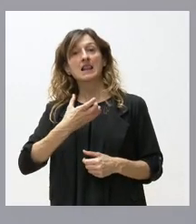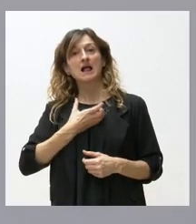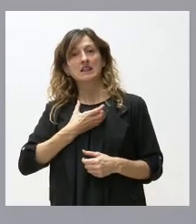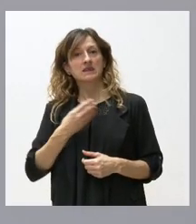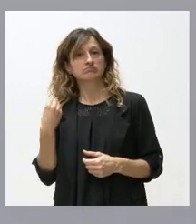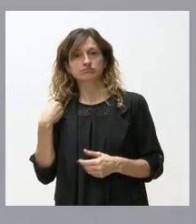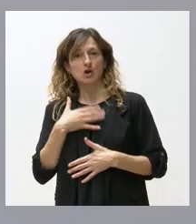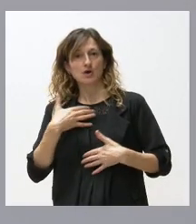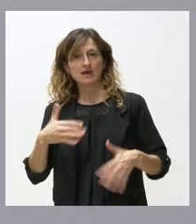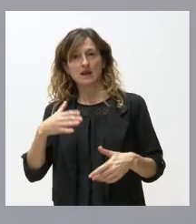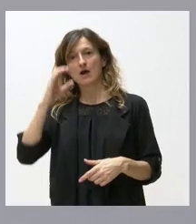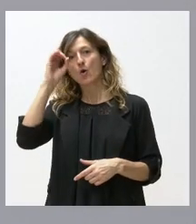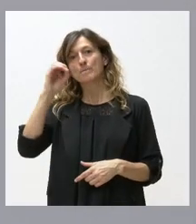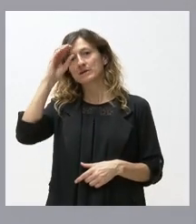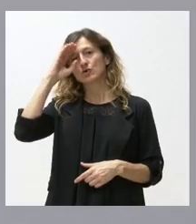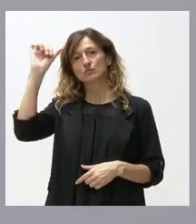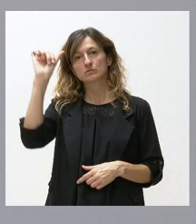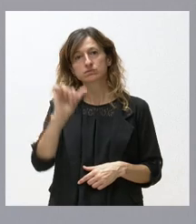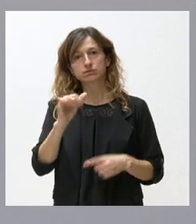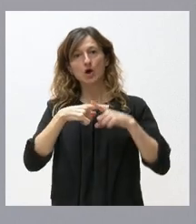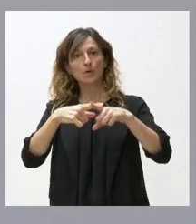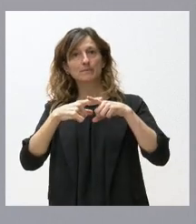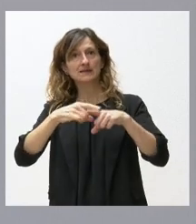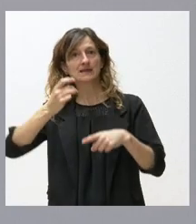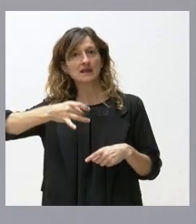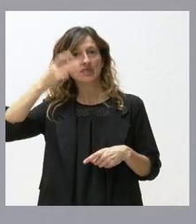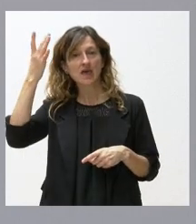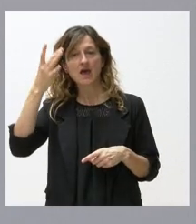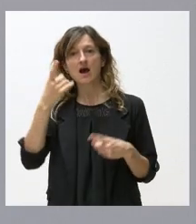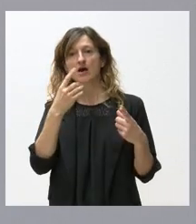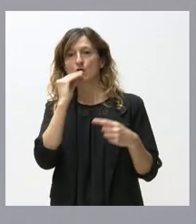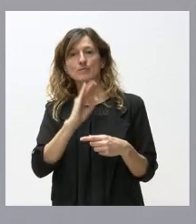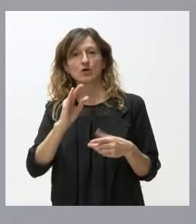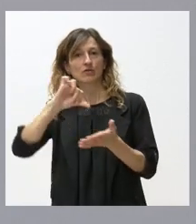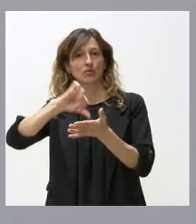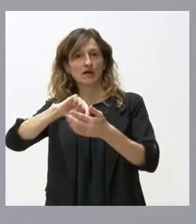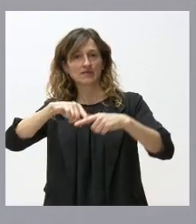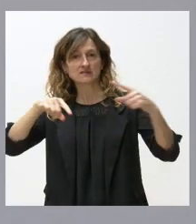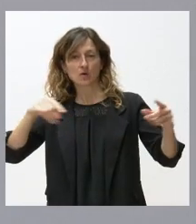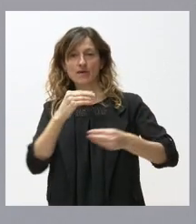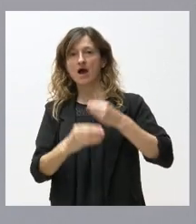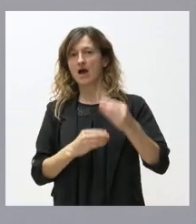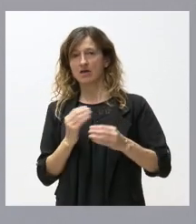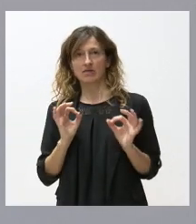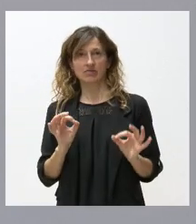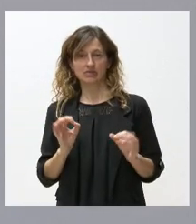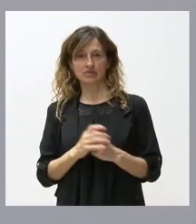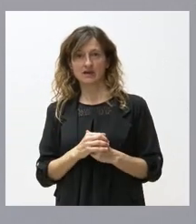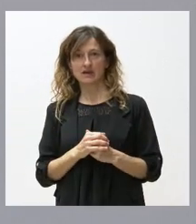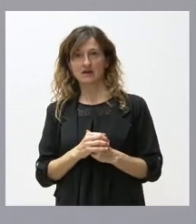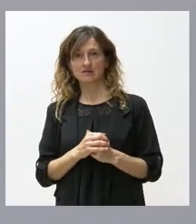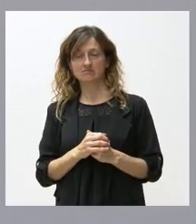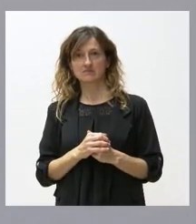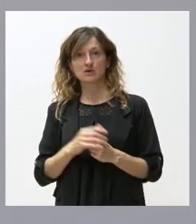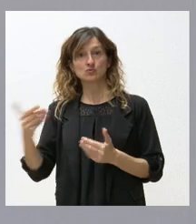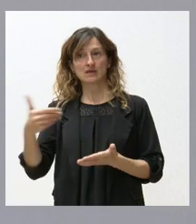su opinión a compartir ideas y a hacer lo que sea lo mejor para la ciudad de Segovia en relación con esta cuestión que usted